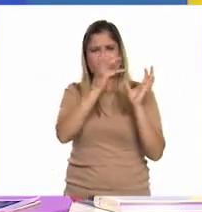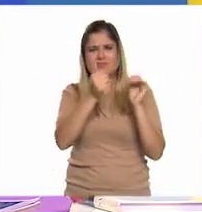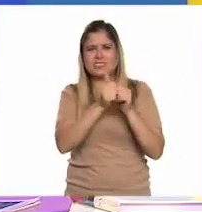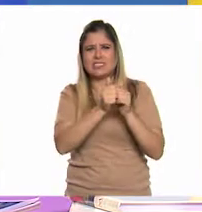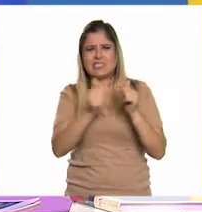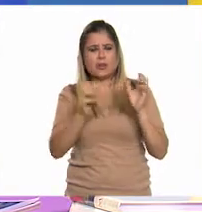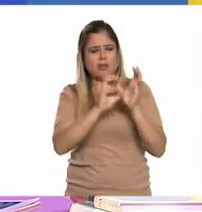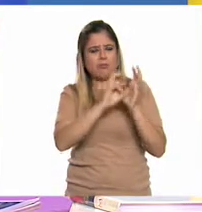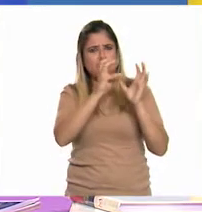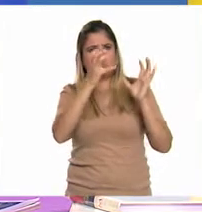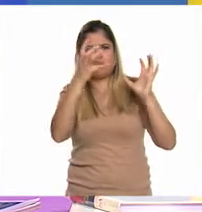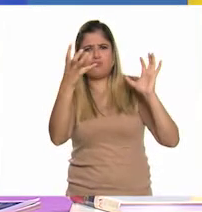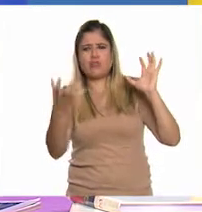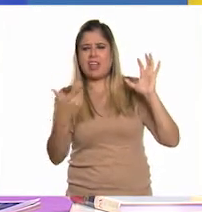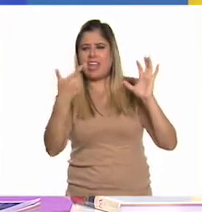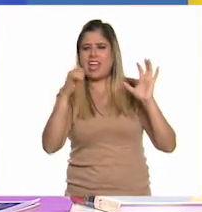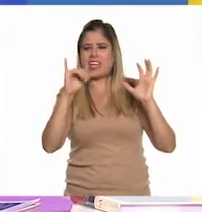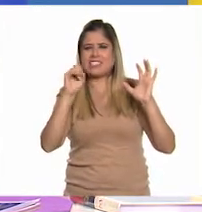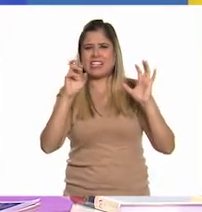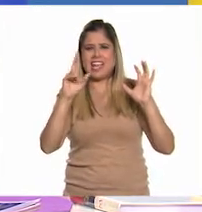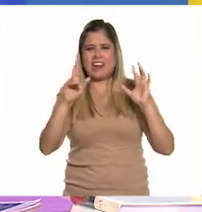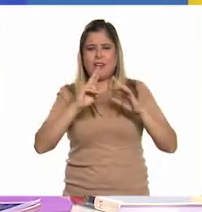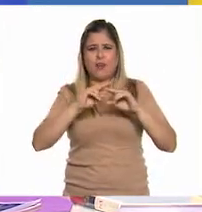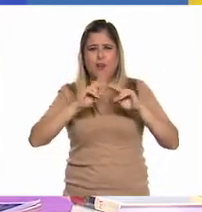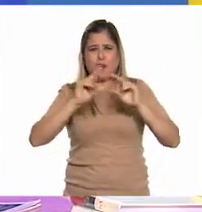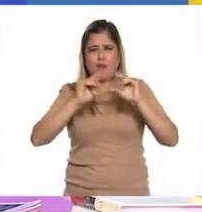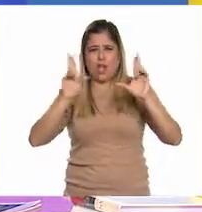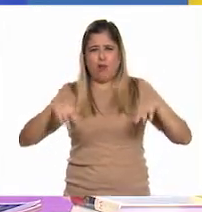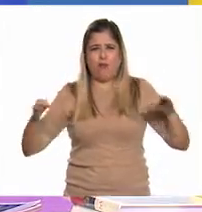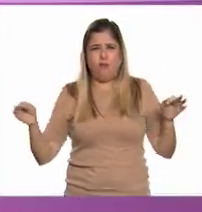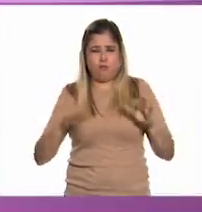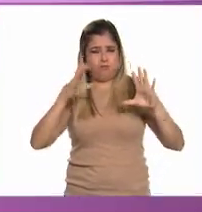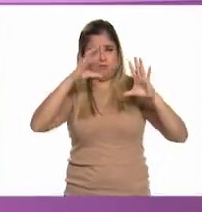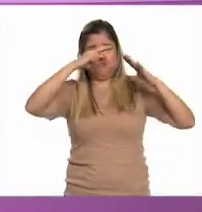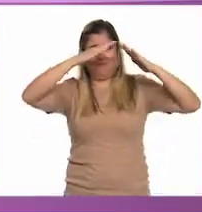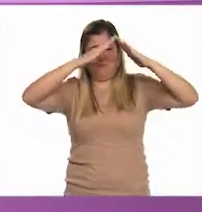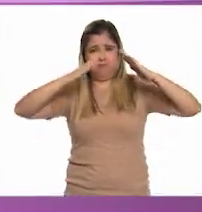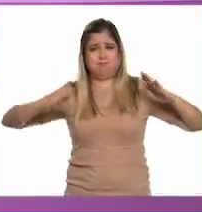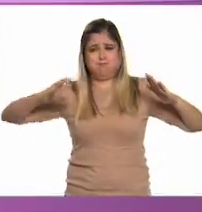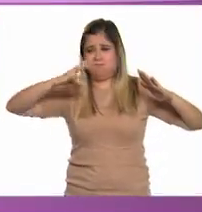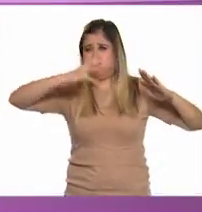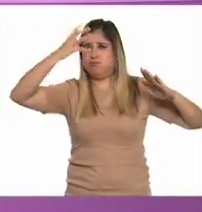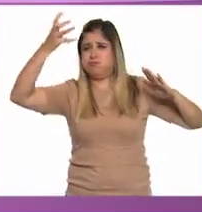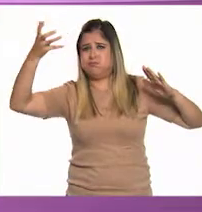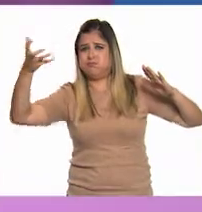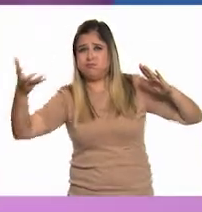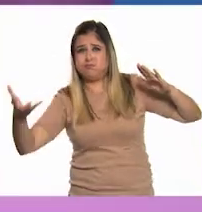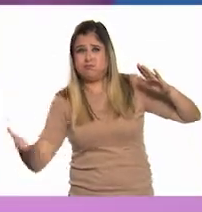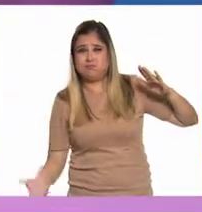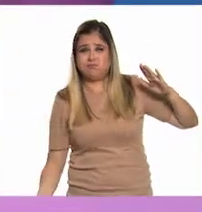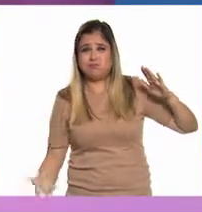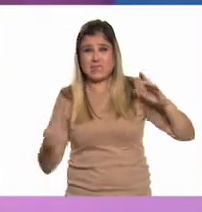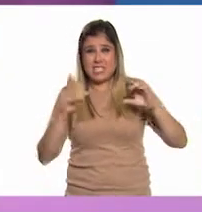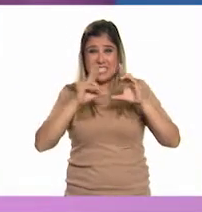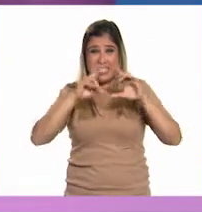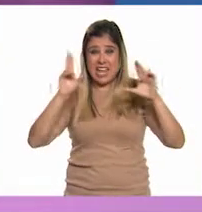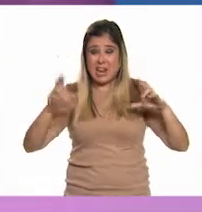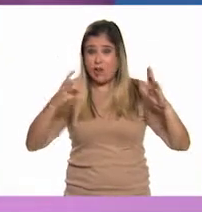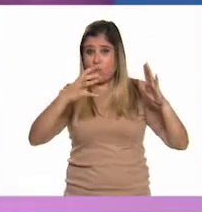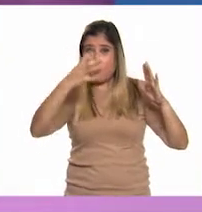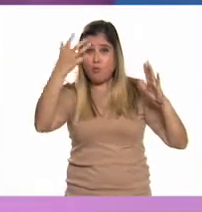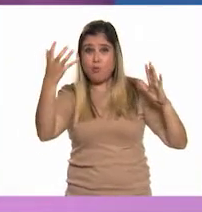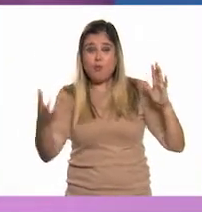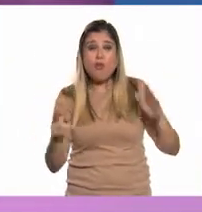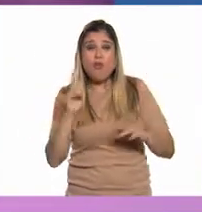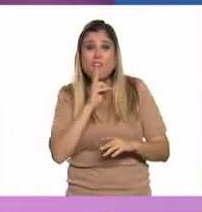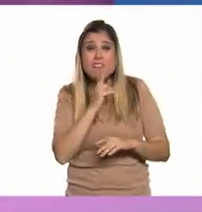El tercer géiser más grande registrado en la historia. ¿Sí lo vieron eso? ¿Te refieres al pedazote de hielo que salió en las